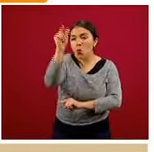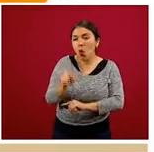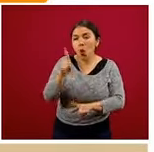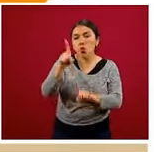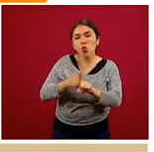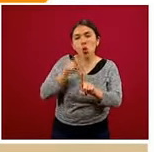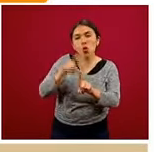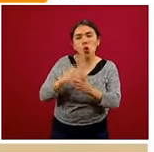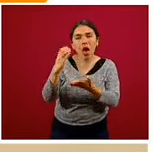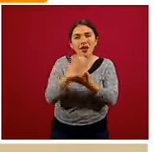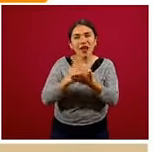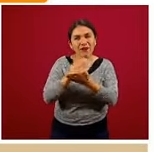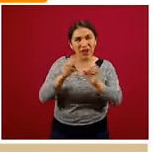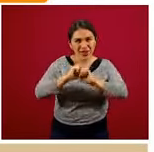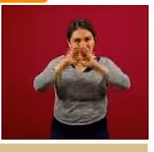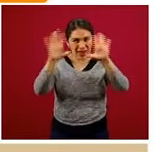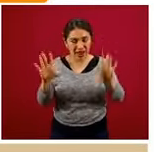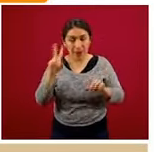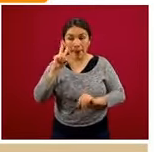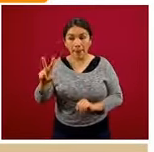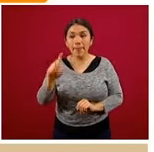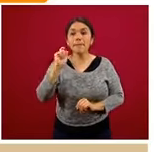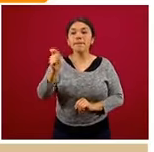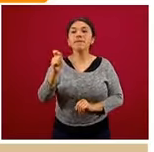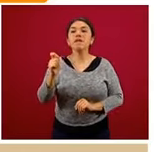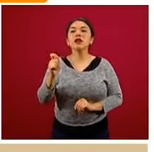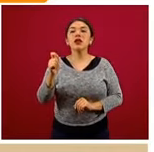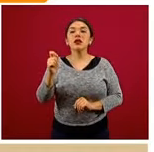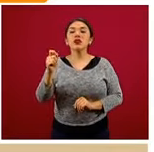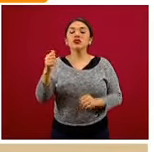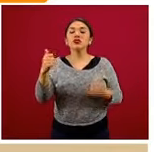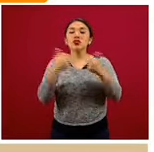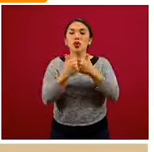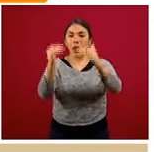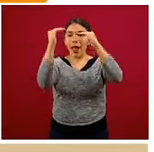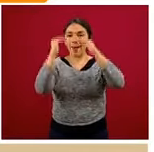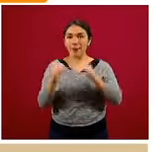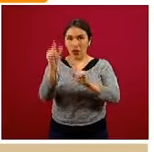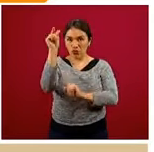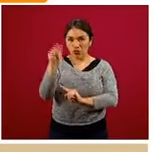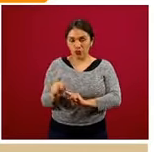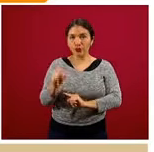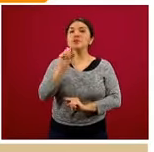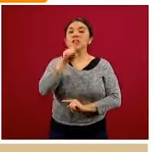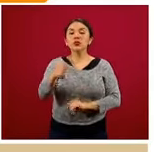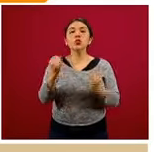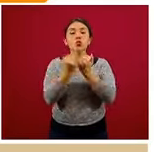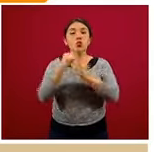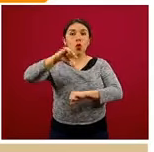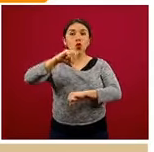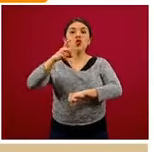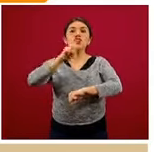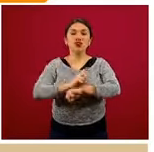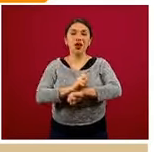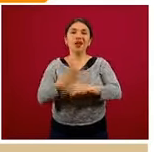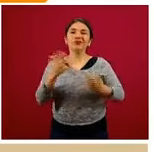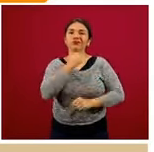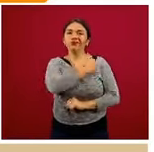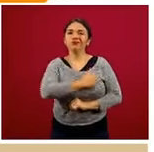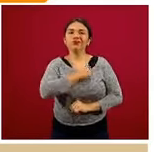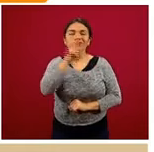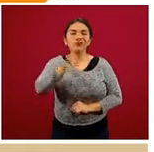barras de color café claro que se encuentran en la parte inferior. Así también al día de hoy y